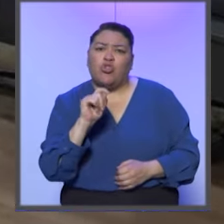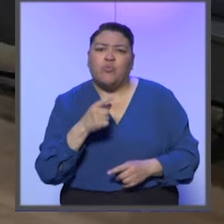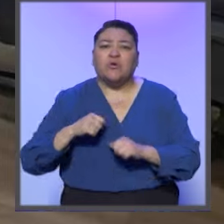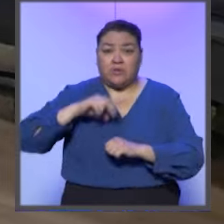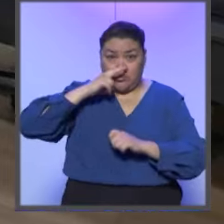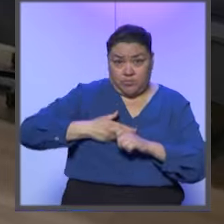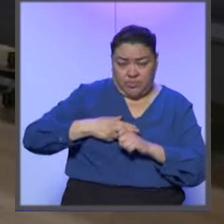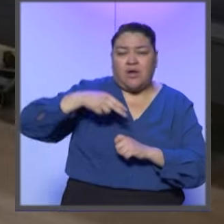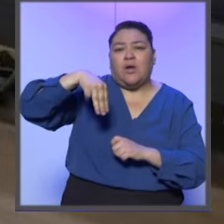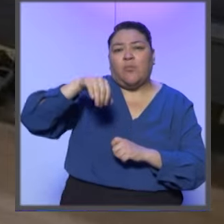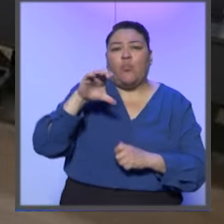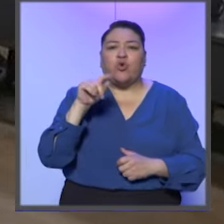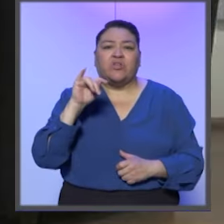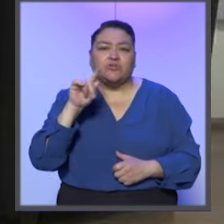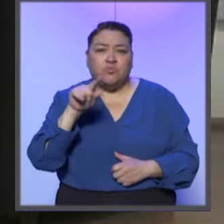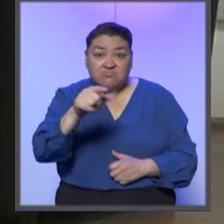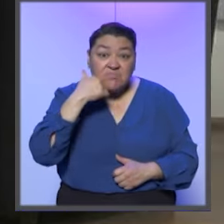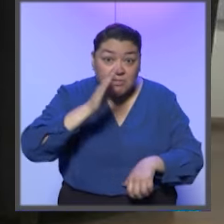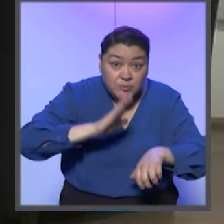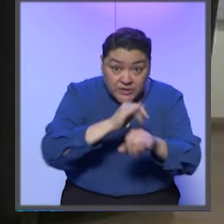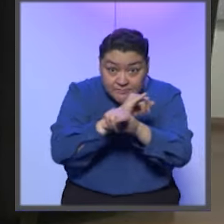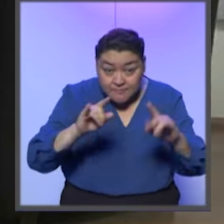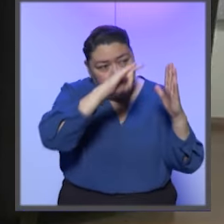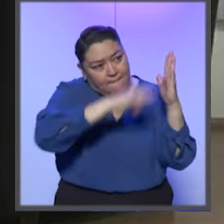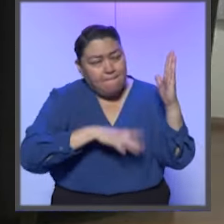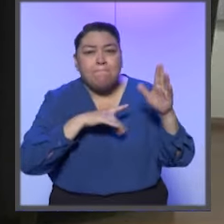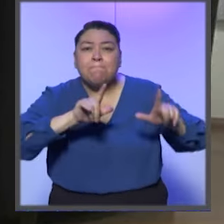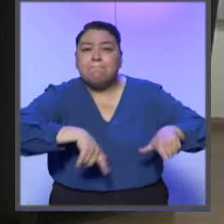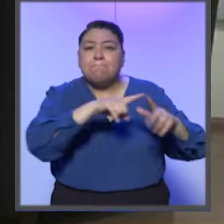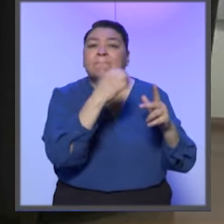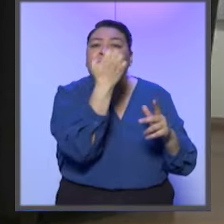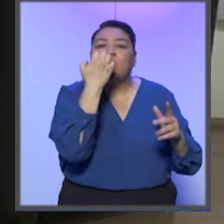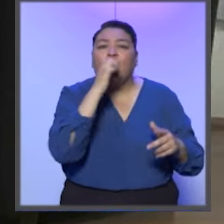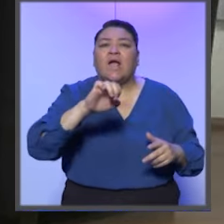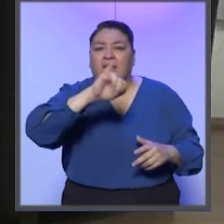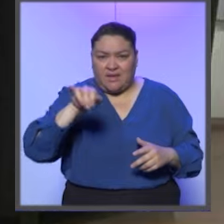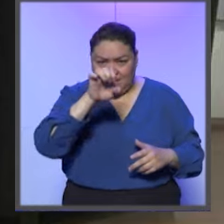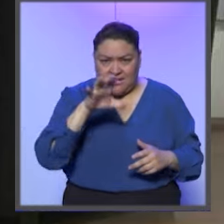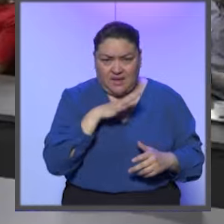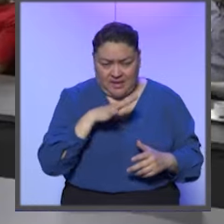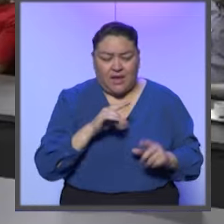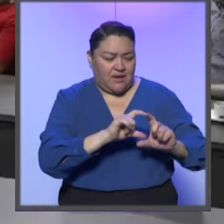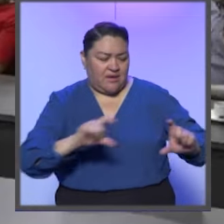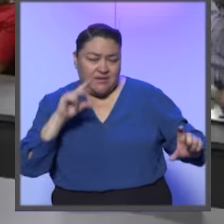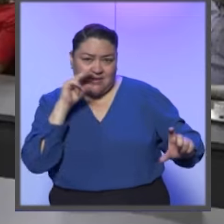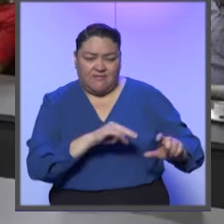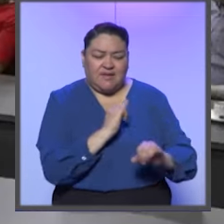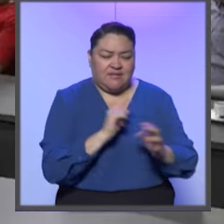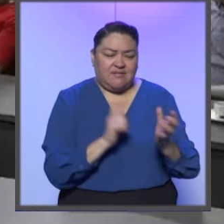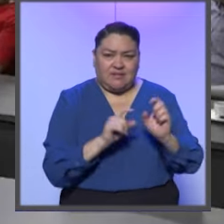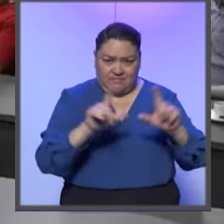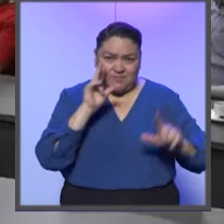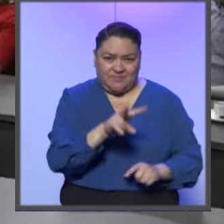a cargo de Eduardo Matos Moctezuma. Puedes consultar todas las conferencias a través de la página de la Escuela Judicial Electoral. Te dejamos aquí